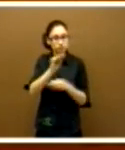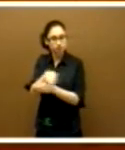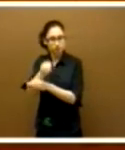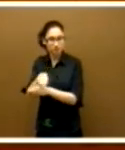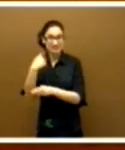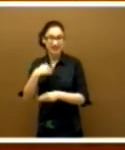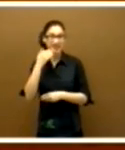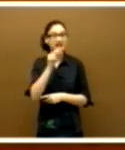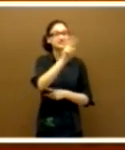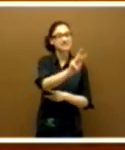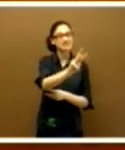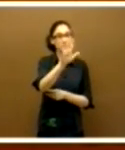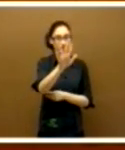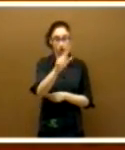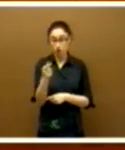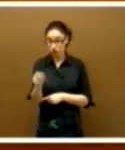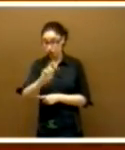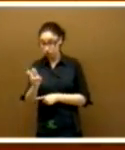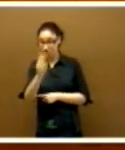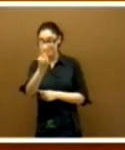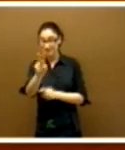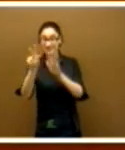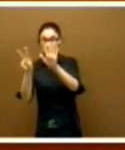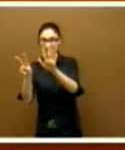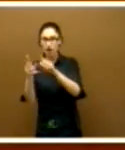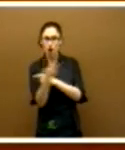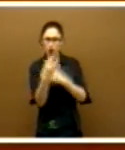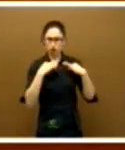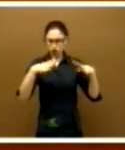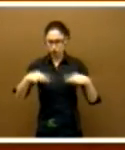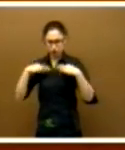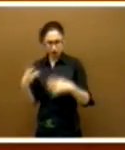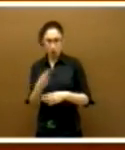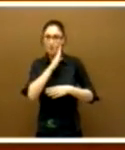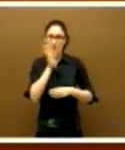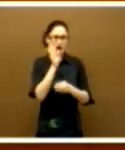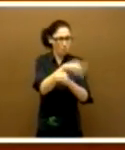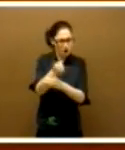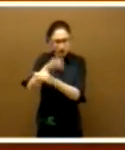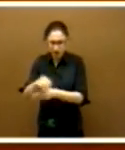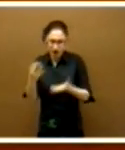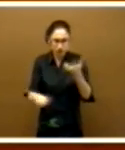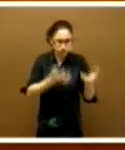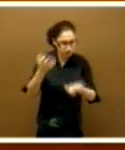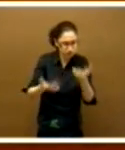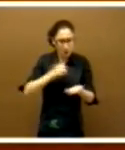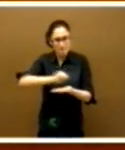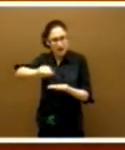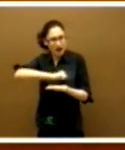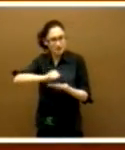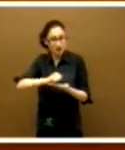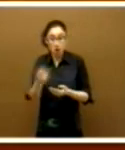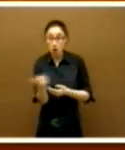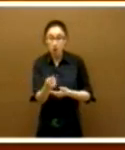37 años, ambos solteros. Mamá los cuida, les hace la comida, lava, les plancha, ellos están bien aquí,